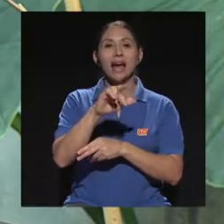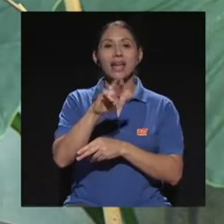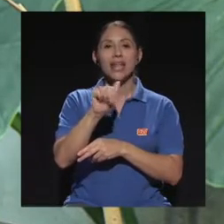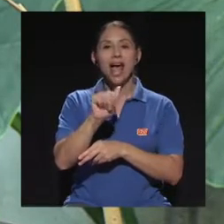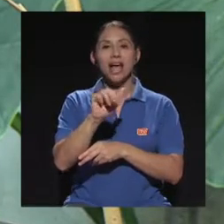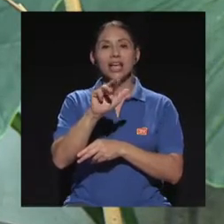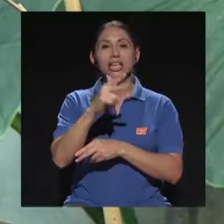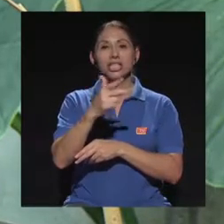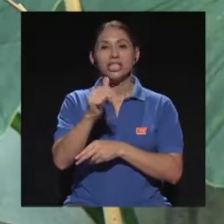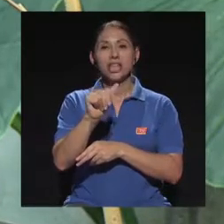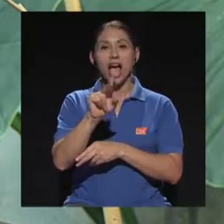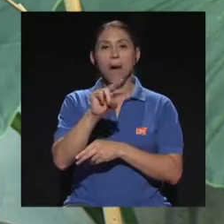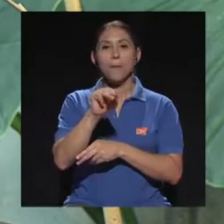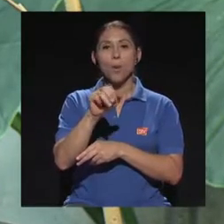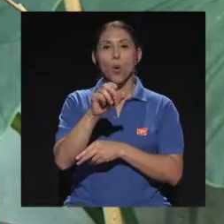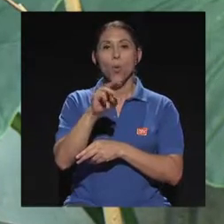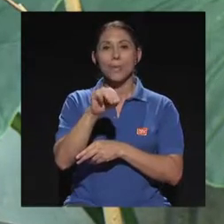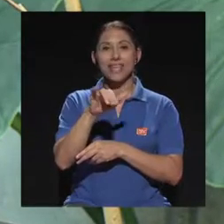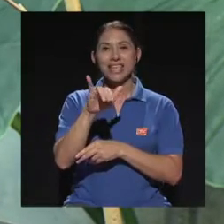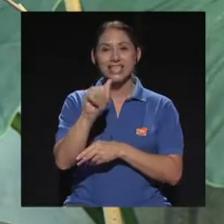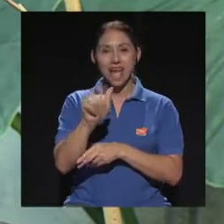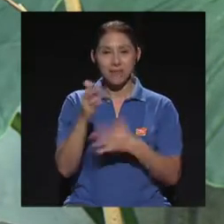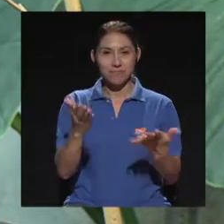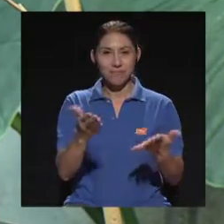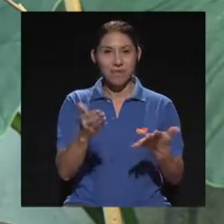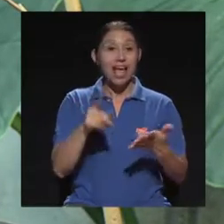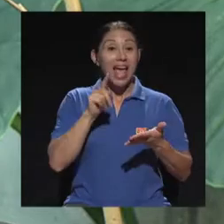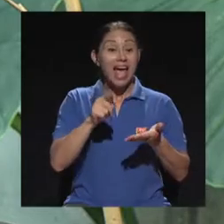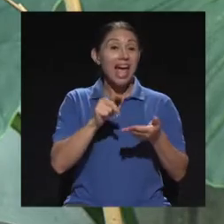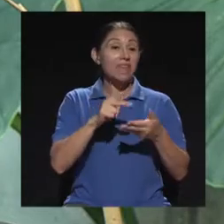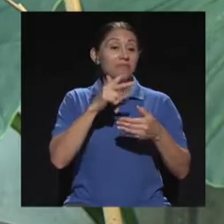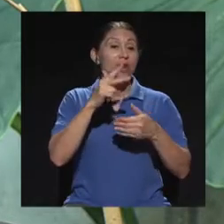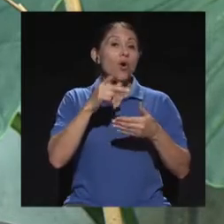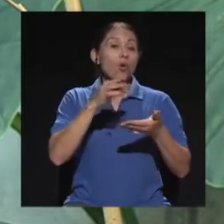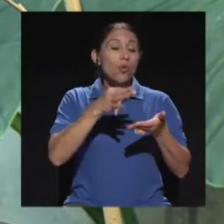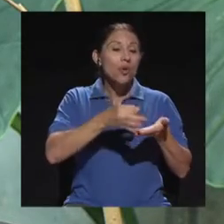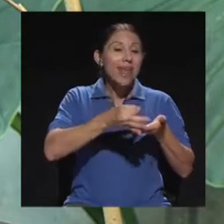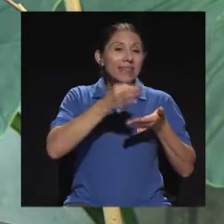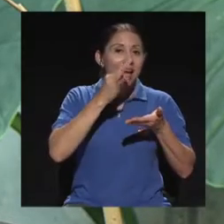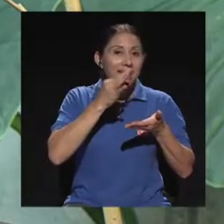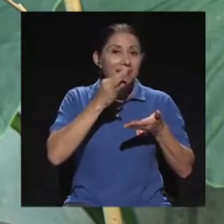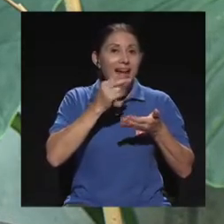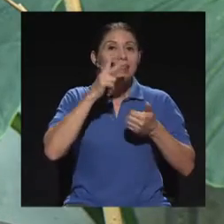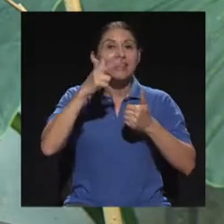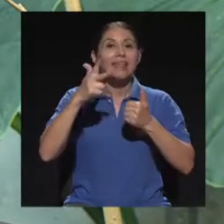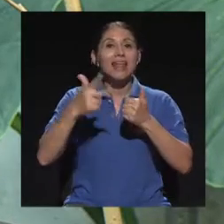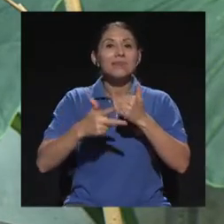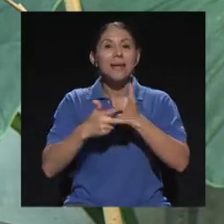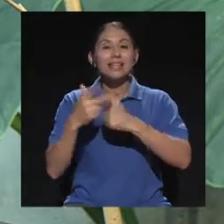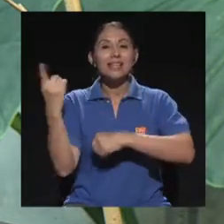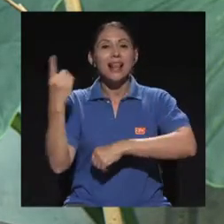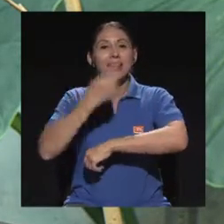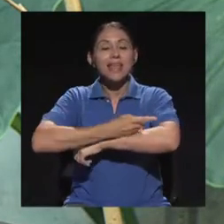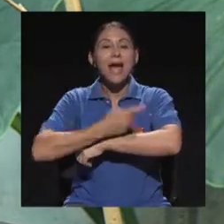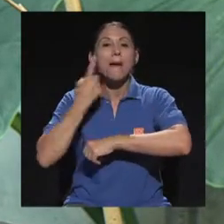florales, en infusión, una taza tres veces al día contra el dolor de estómago, eso es un uso tradicional que